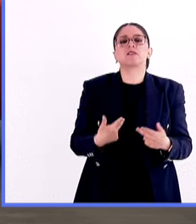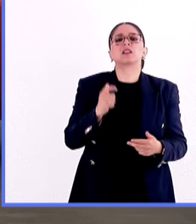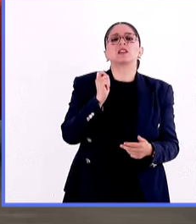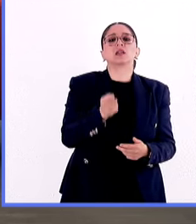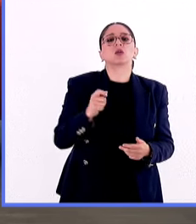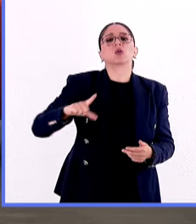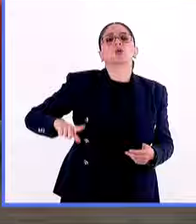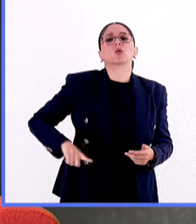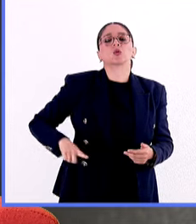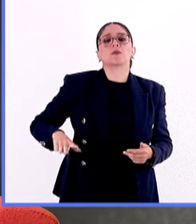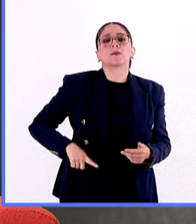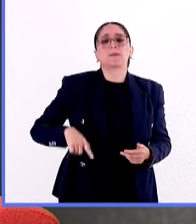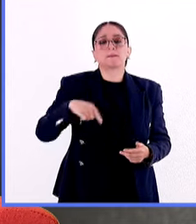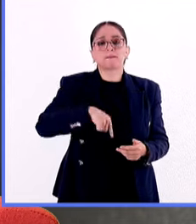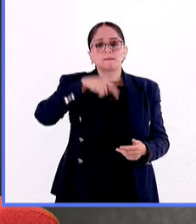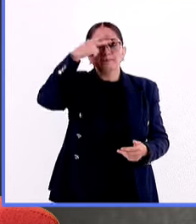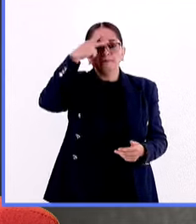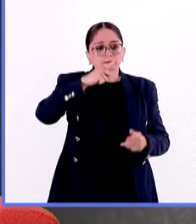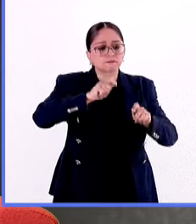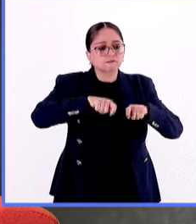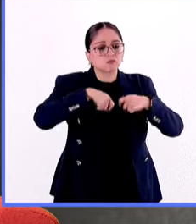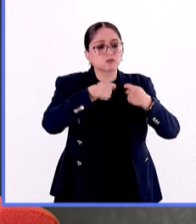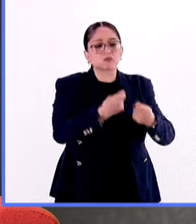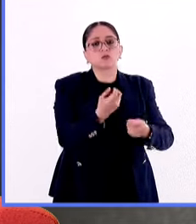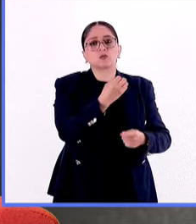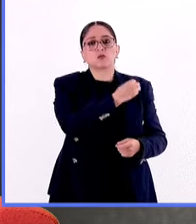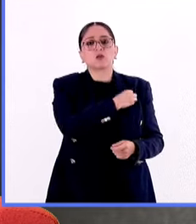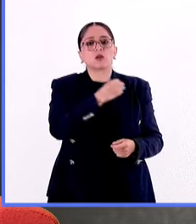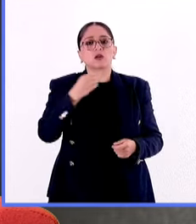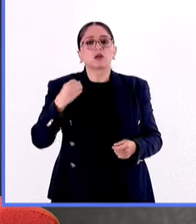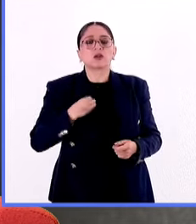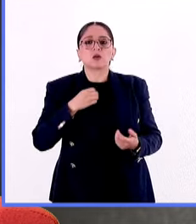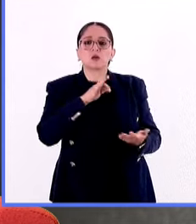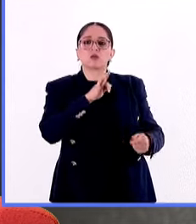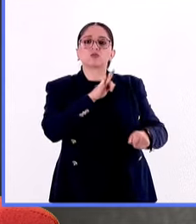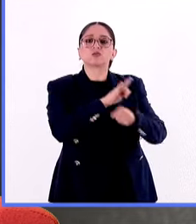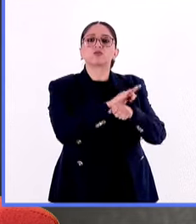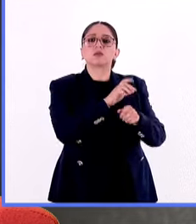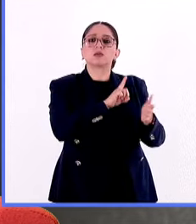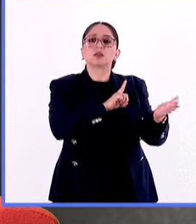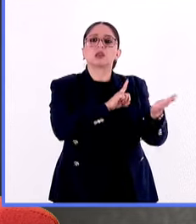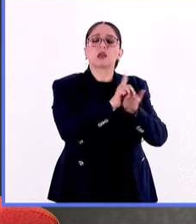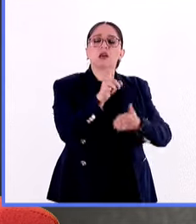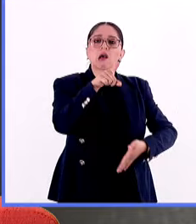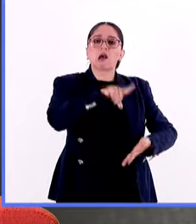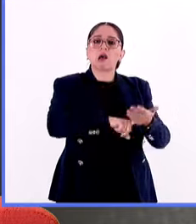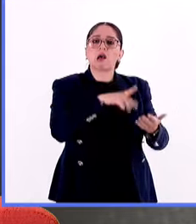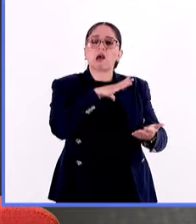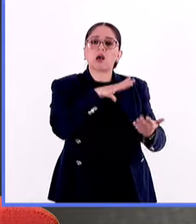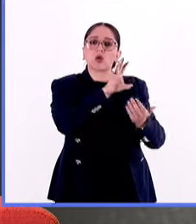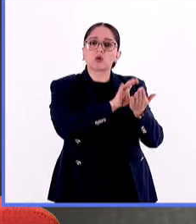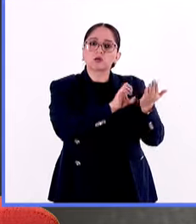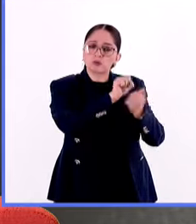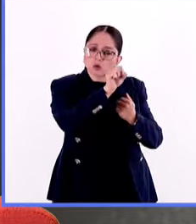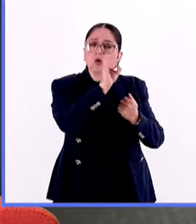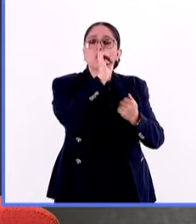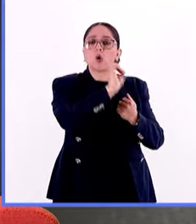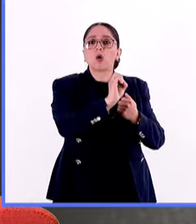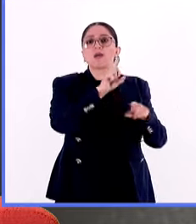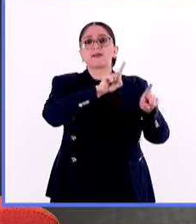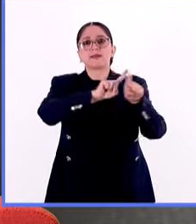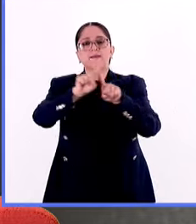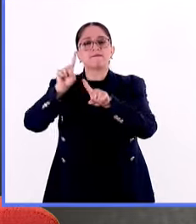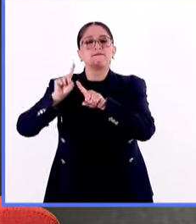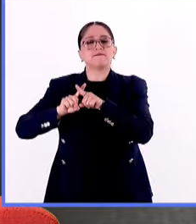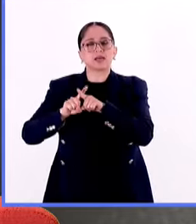mexicano no sólo tiene la obligación de garantizar el ejercicio de los derechos que consagra explícitamente nuestra constitución sino de todos aquellos